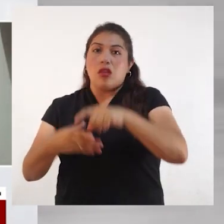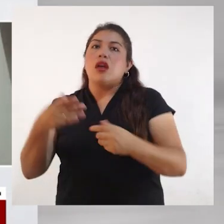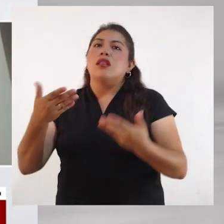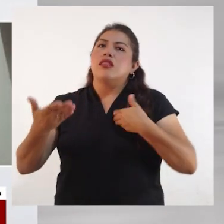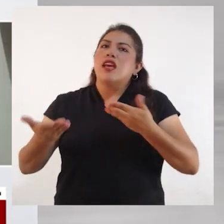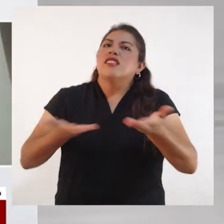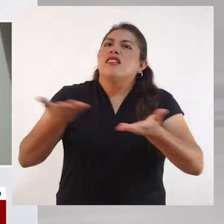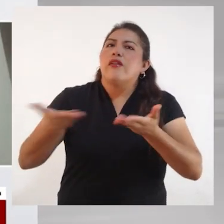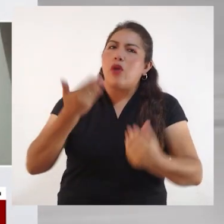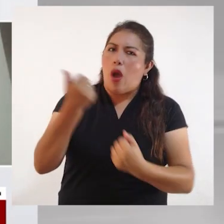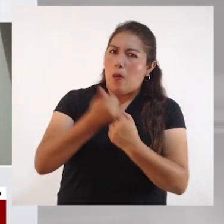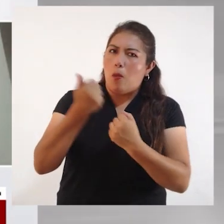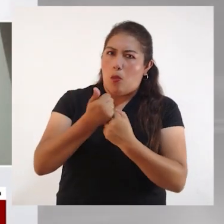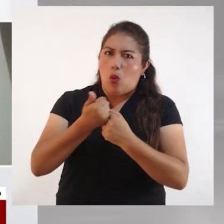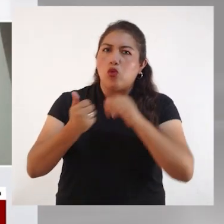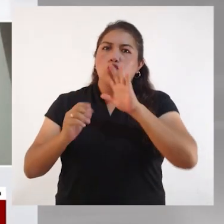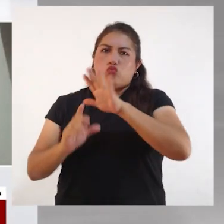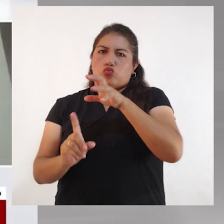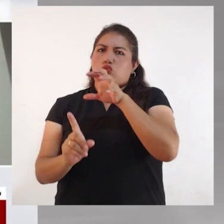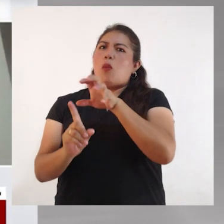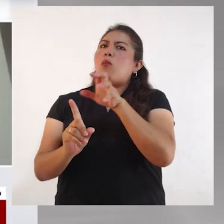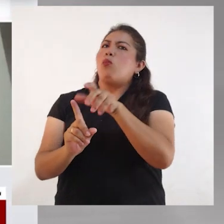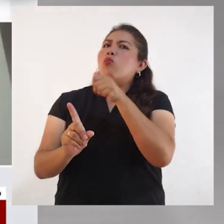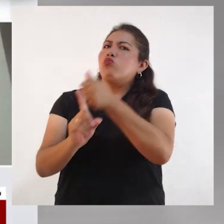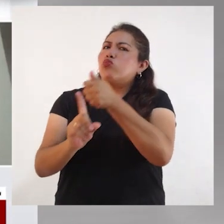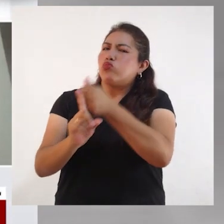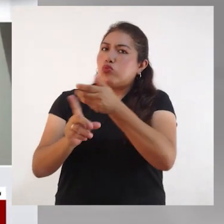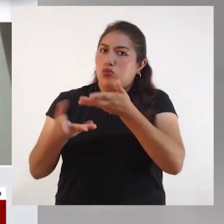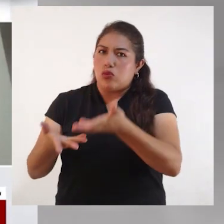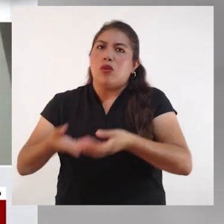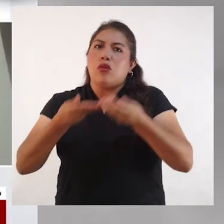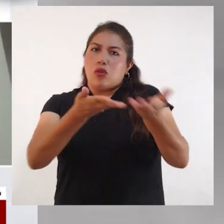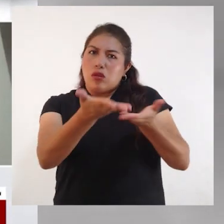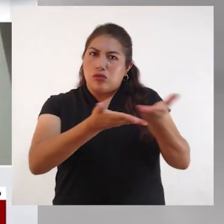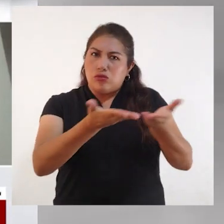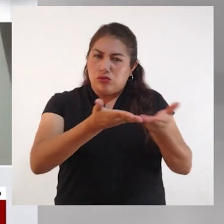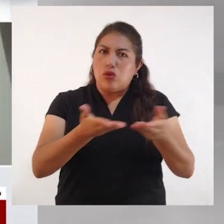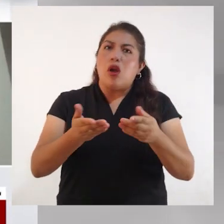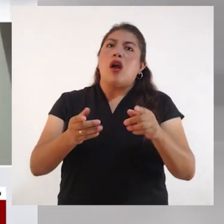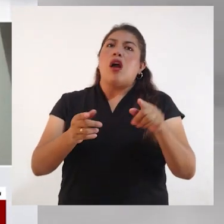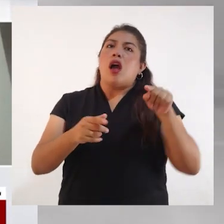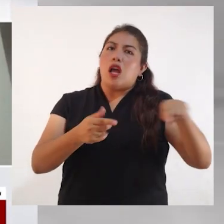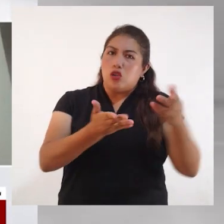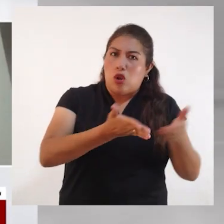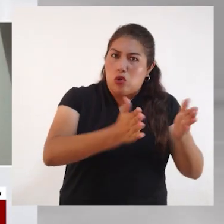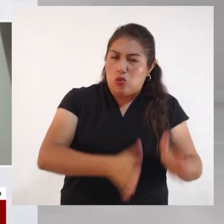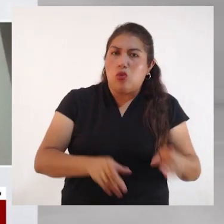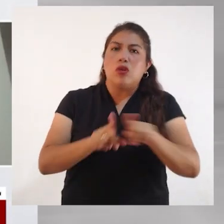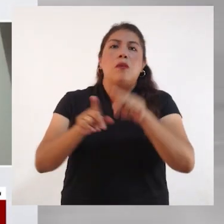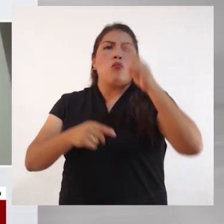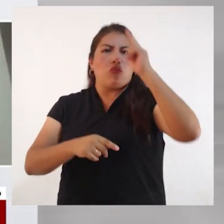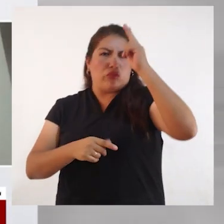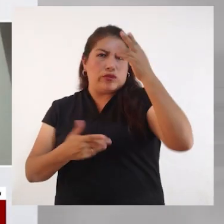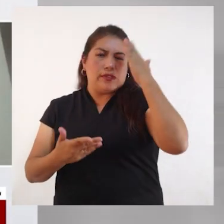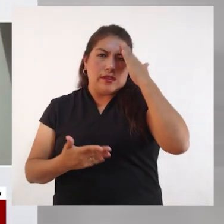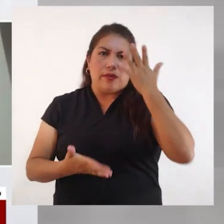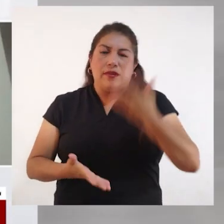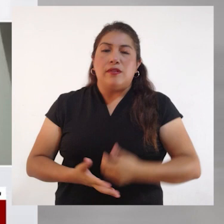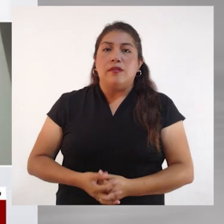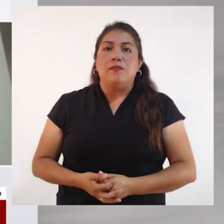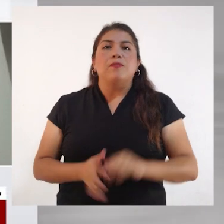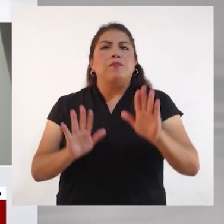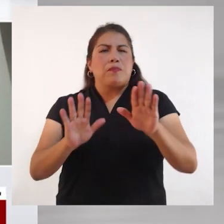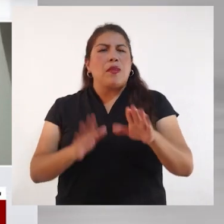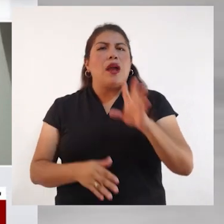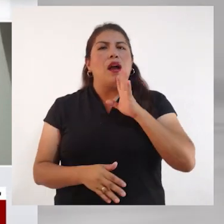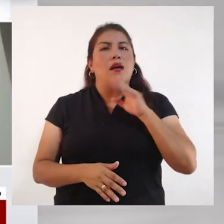apoyo propio para que se brinde todo este soporte a los docentes. Ahora, se